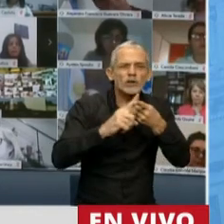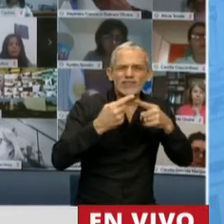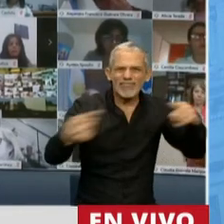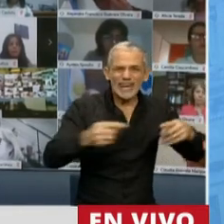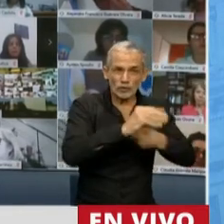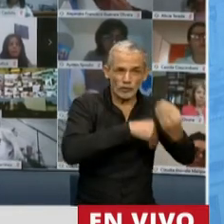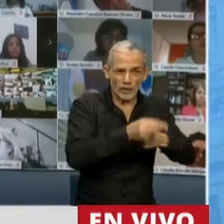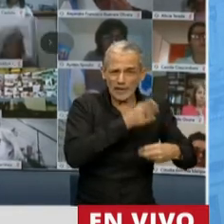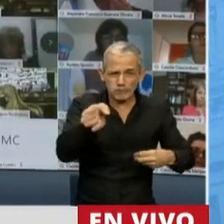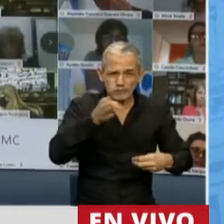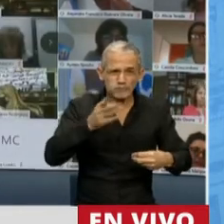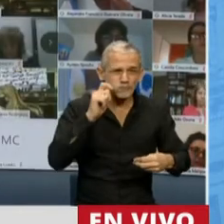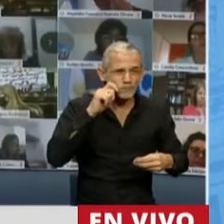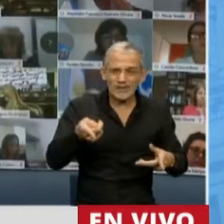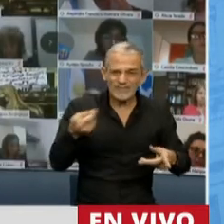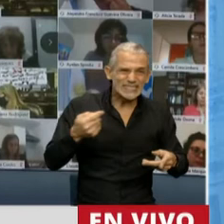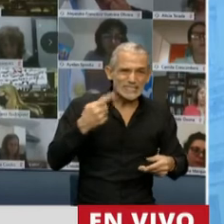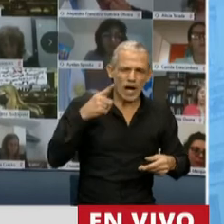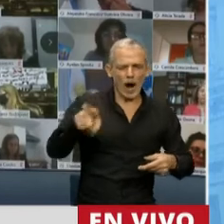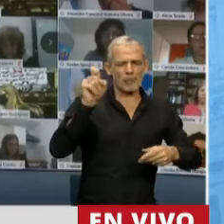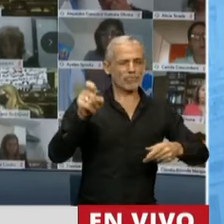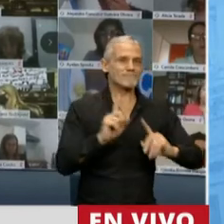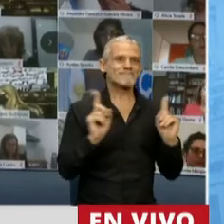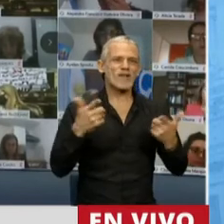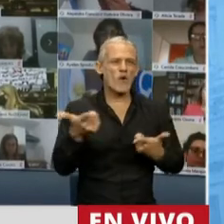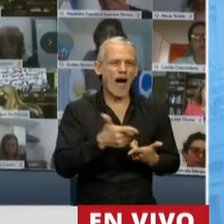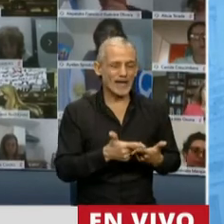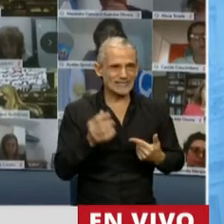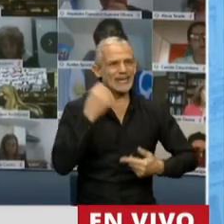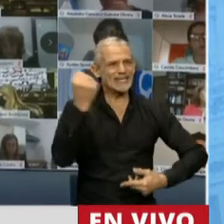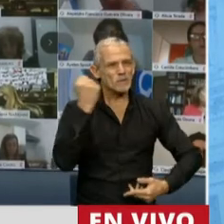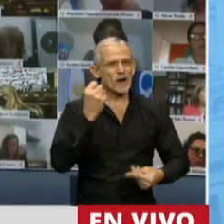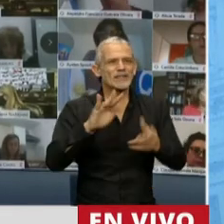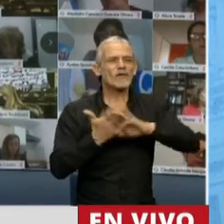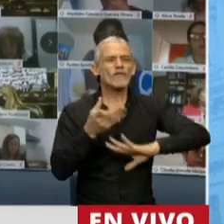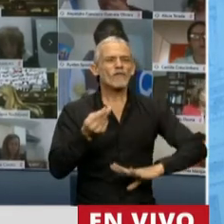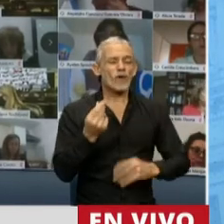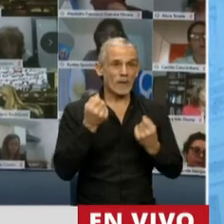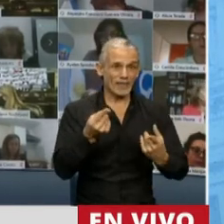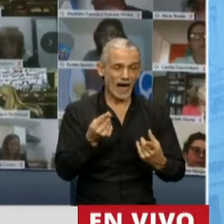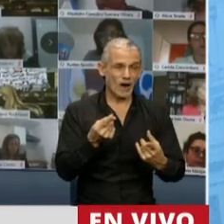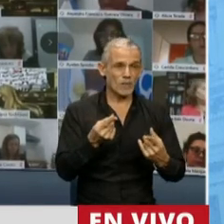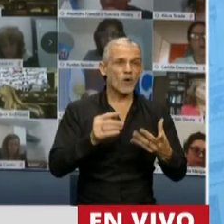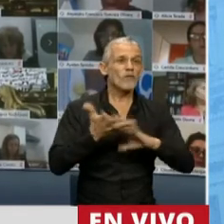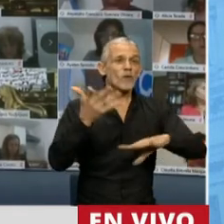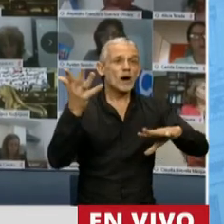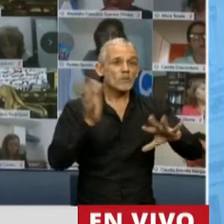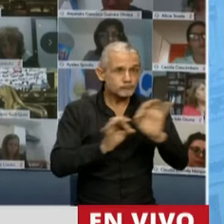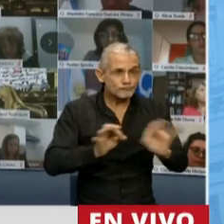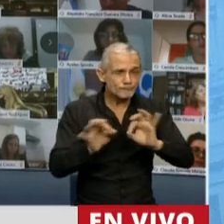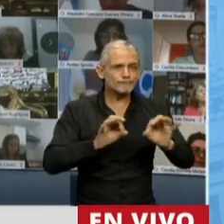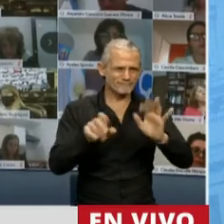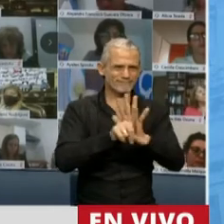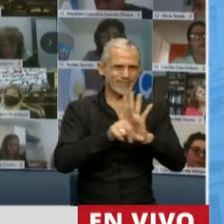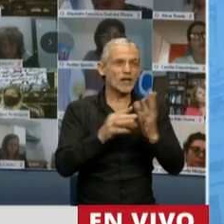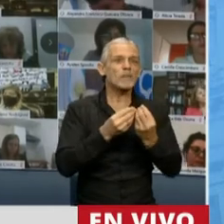directo para poder advertir. Por eso, resulta imprescindible contar con mecanismos como los que estamos sancionando de acceso rápido y fácil